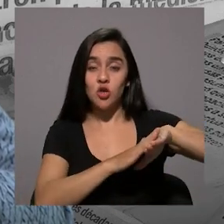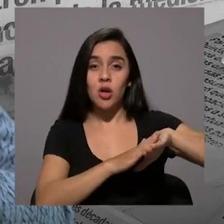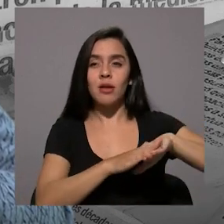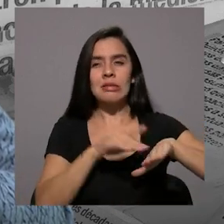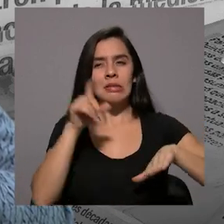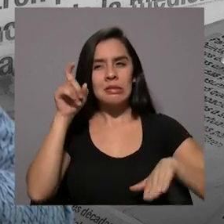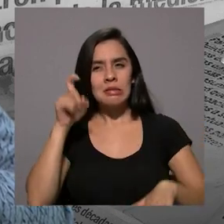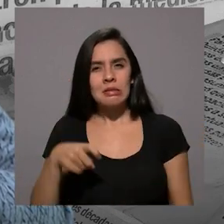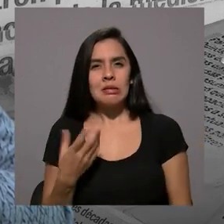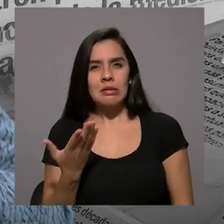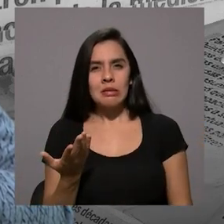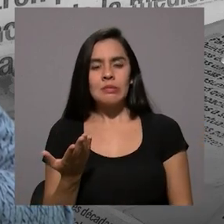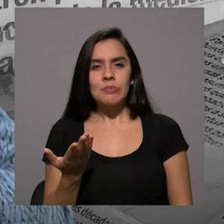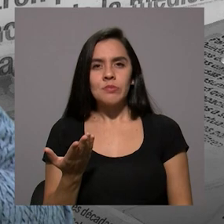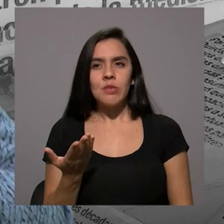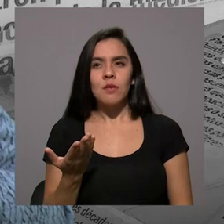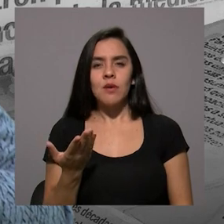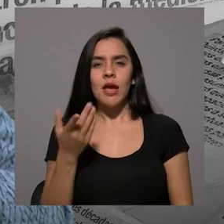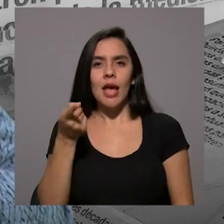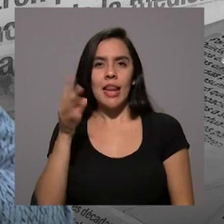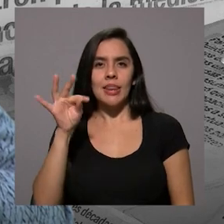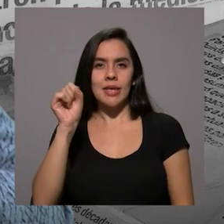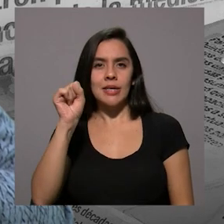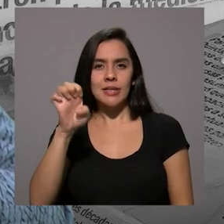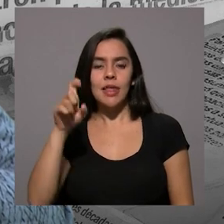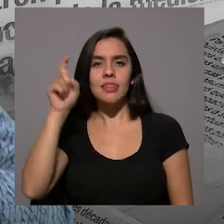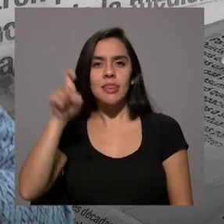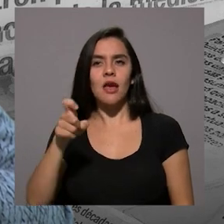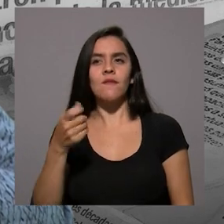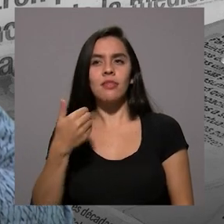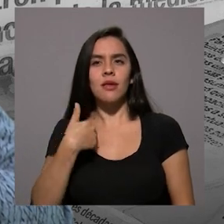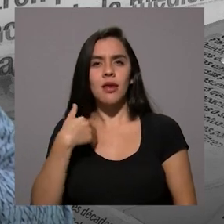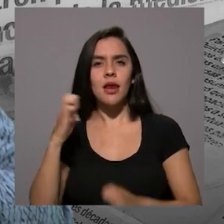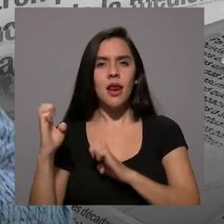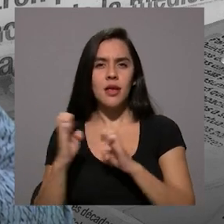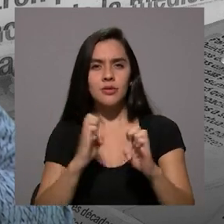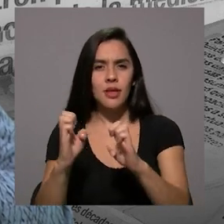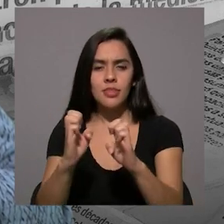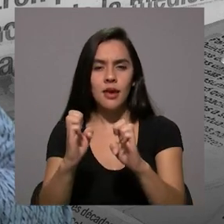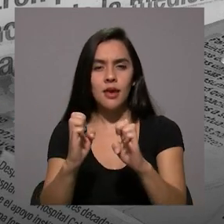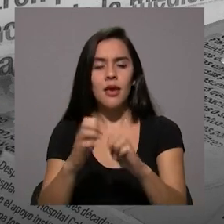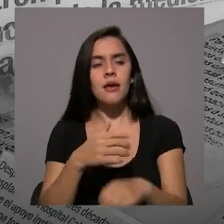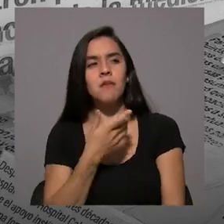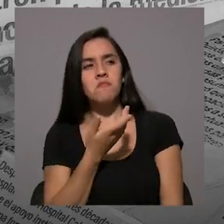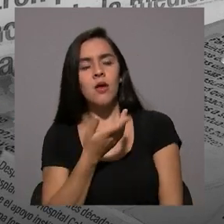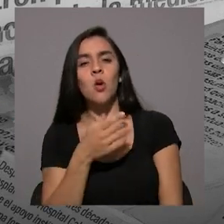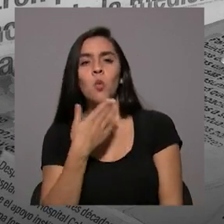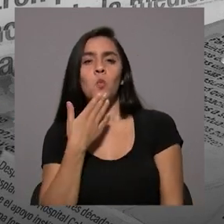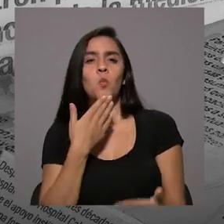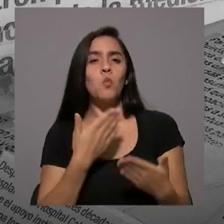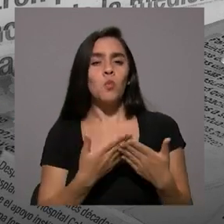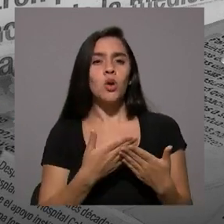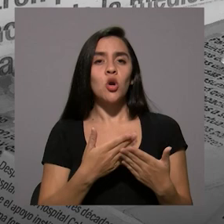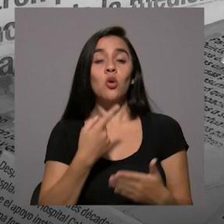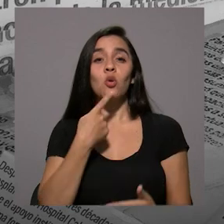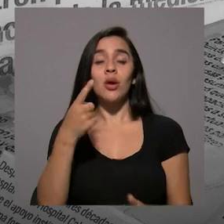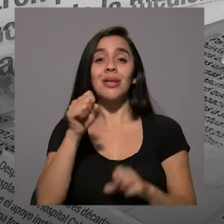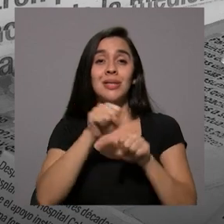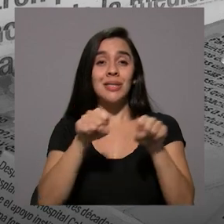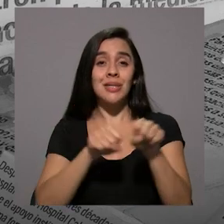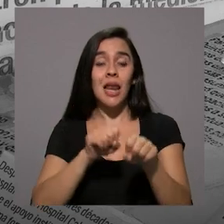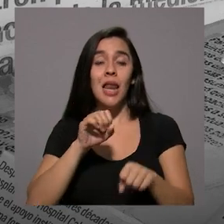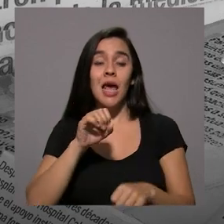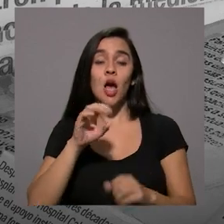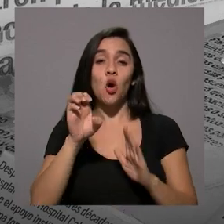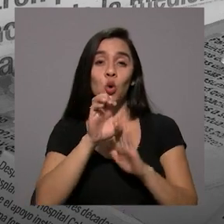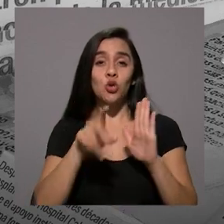tendría que replantear el Tribunal Supremo de Elecciones alguna estrategia? Bueno, tendríamos... Lo que dice la sala